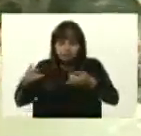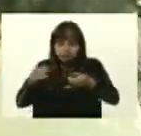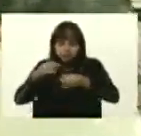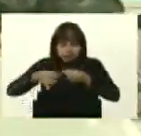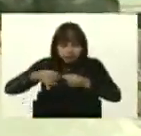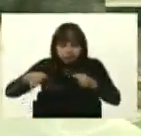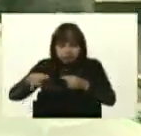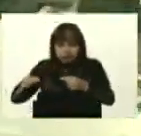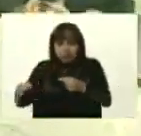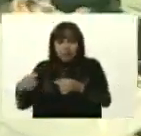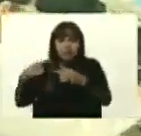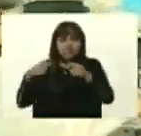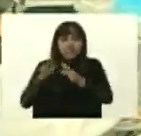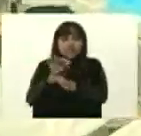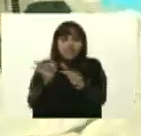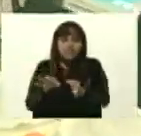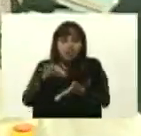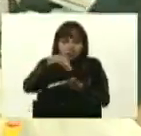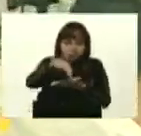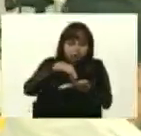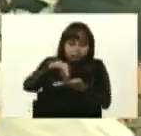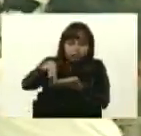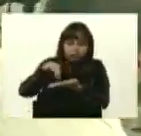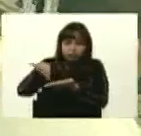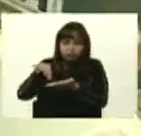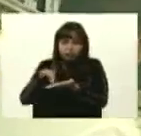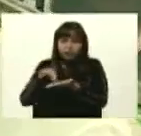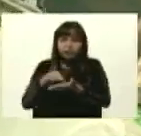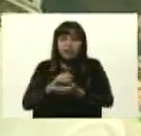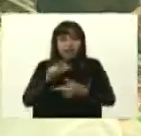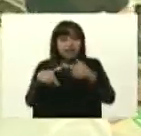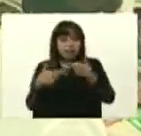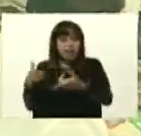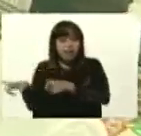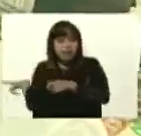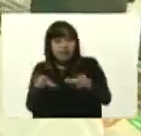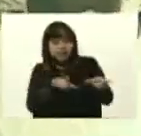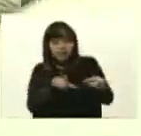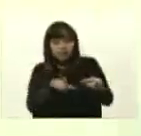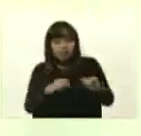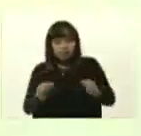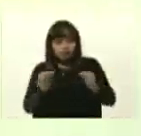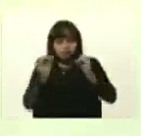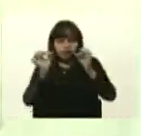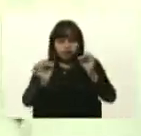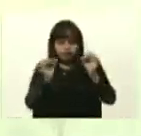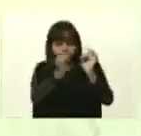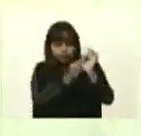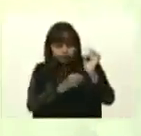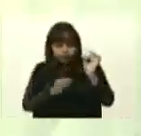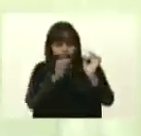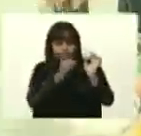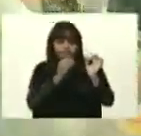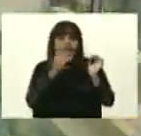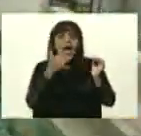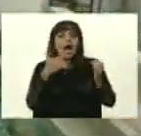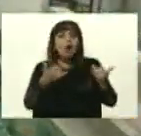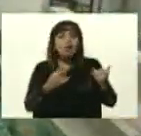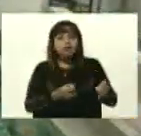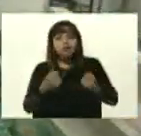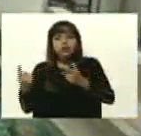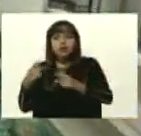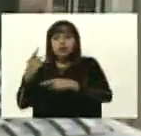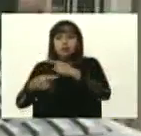diferentes tipos de componentes sobre la tarjeta y una vez que ya están colocados todos estos componentes en la tarjeta viene ya el proceso